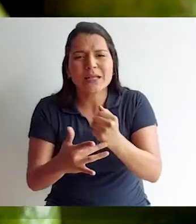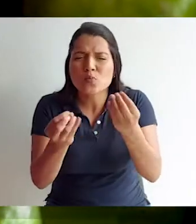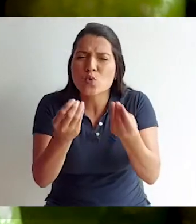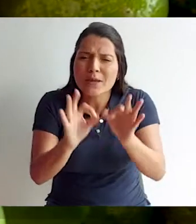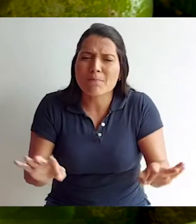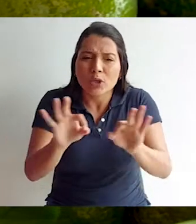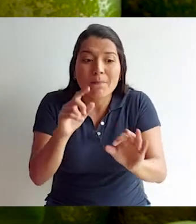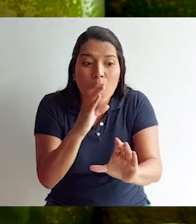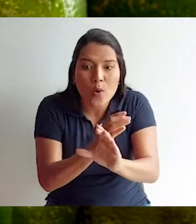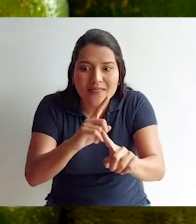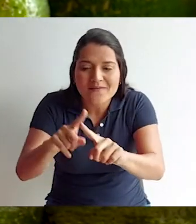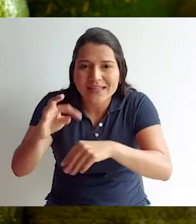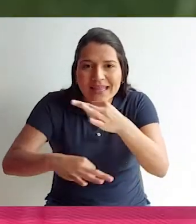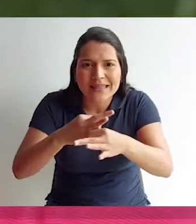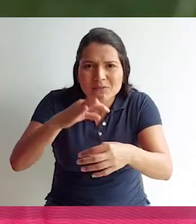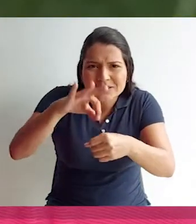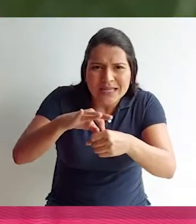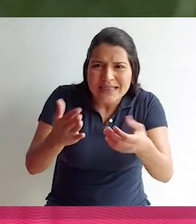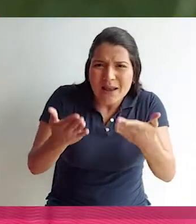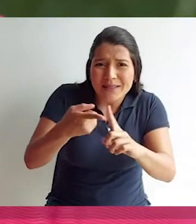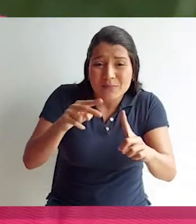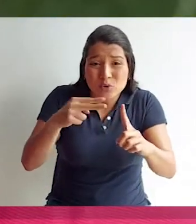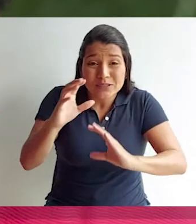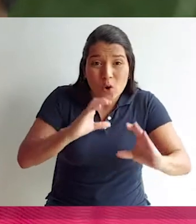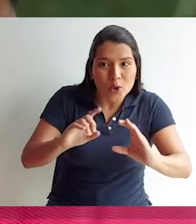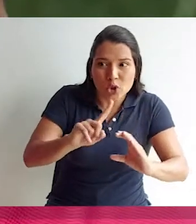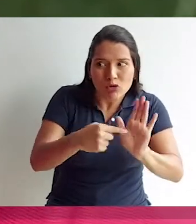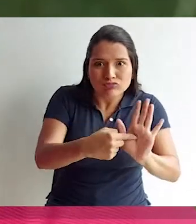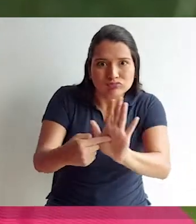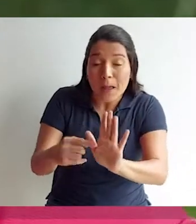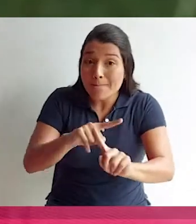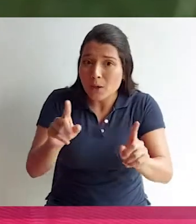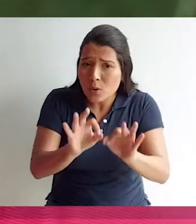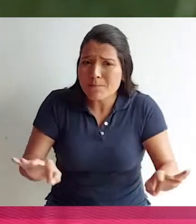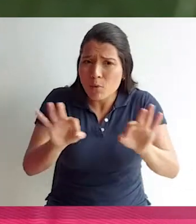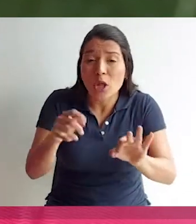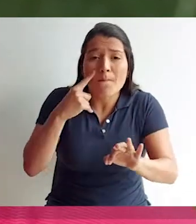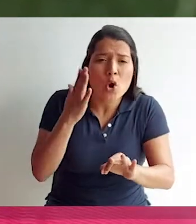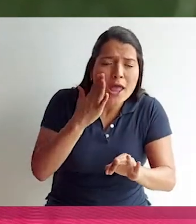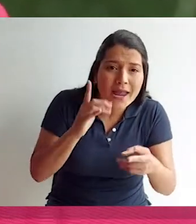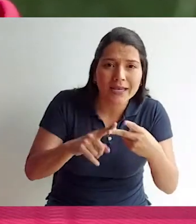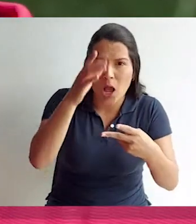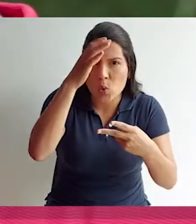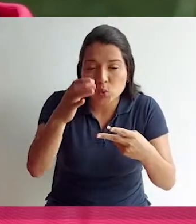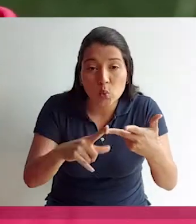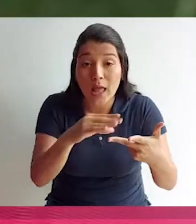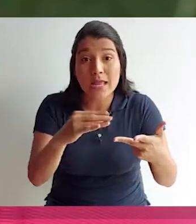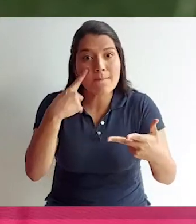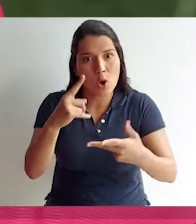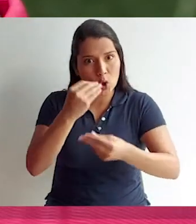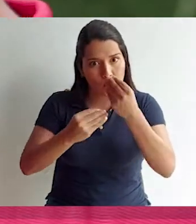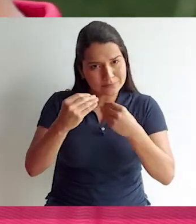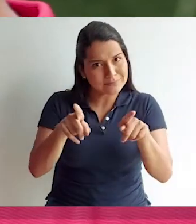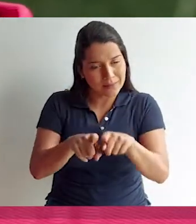importantísimo para conservar especies que comercialmente no están visualizadas y que son importantes por el tema étnico, por el tema cultural